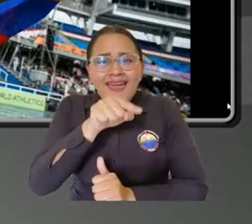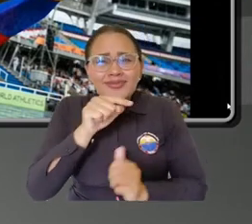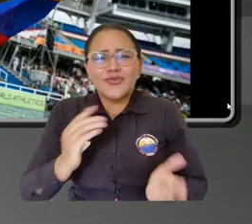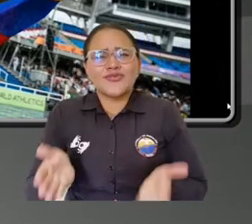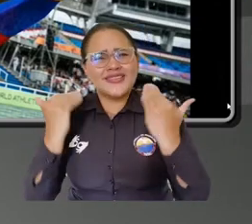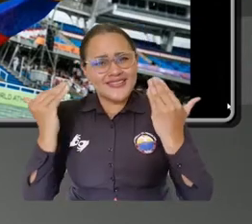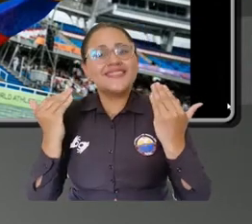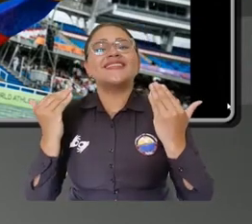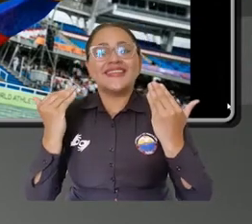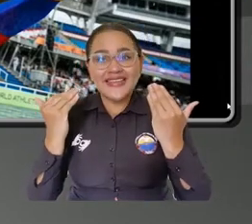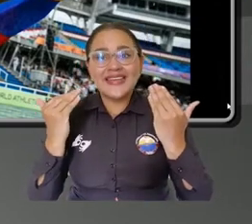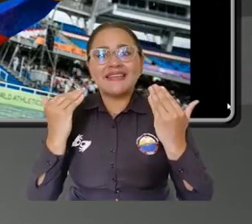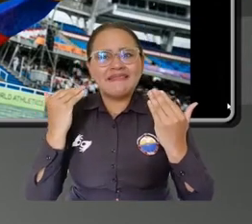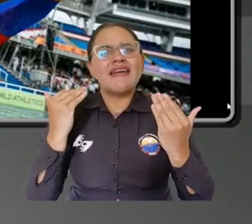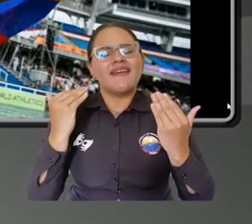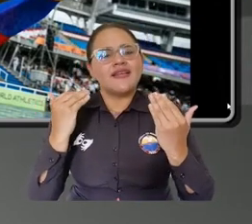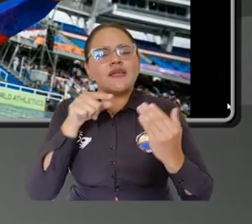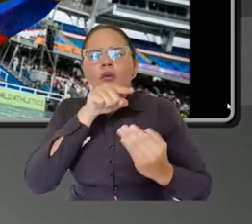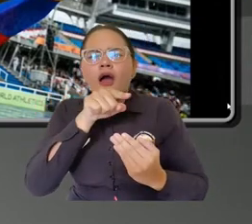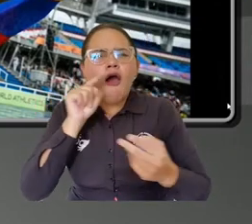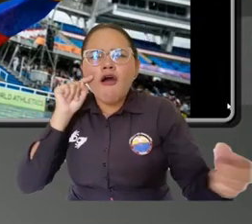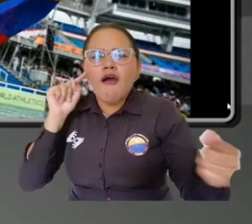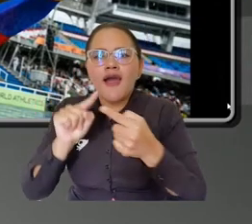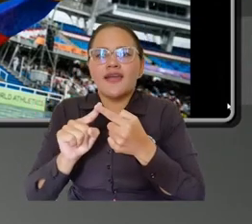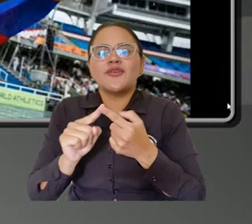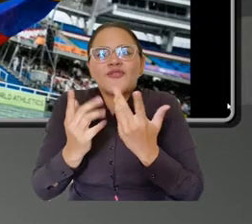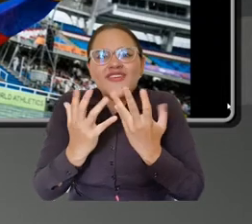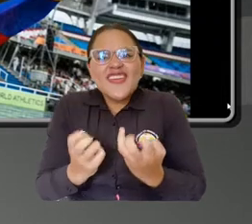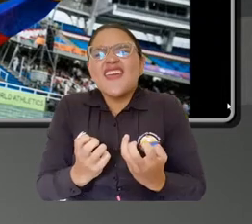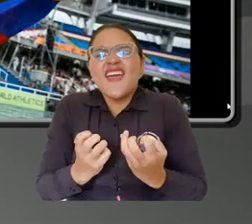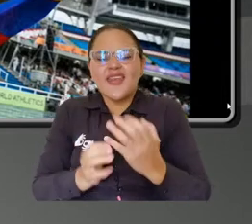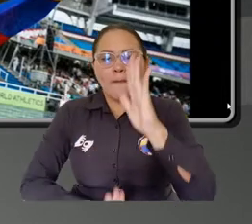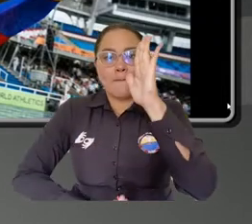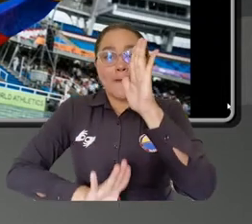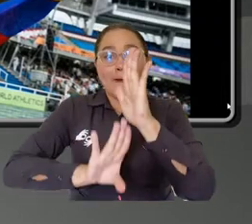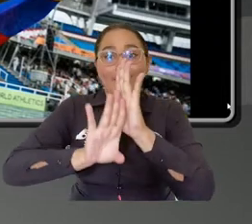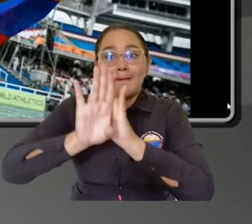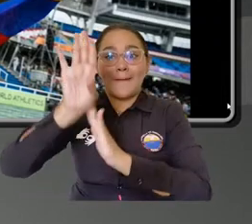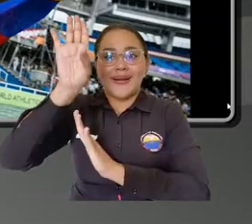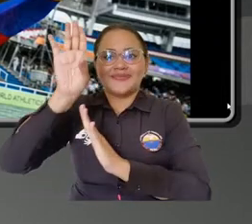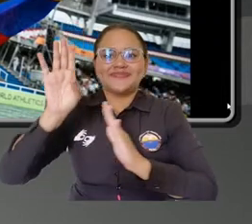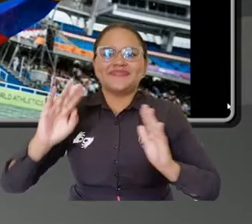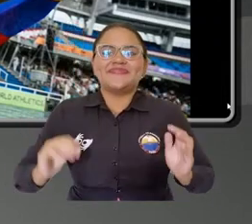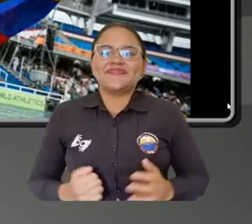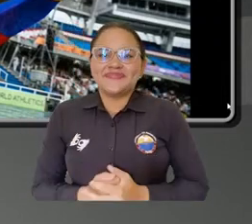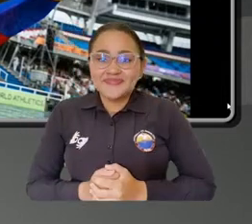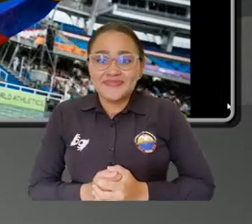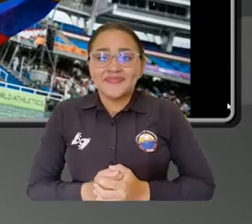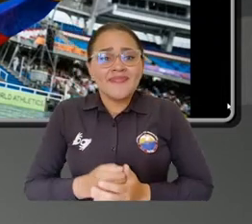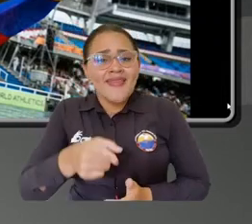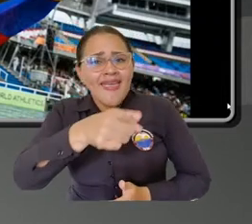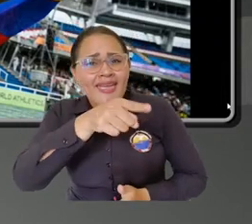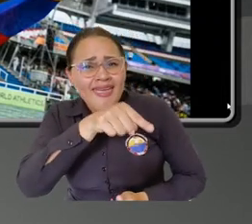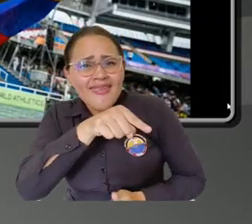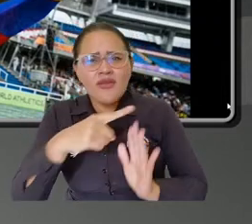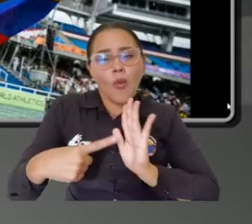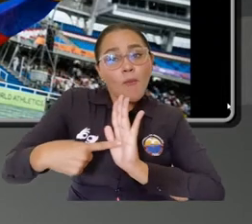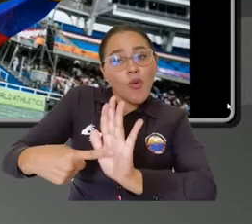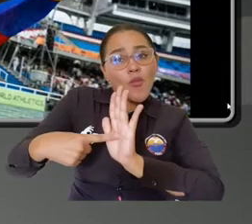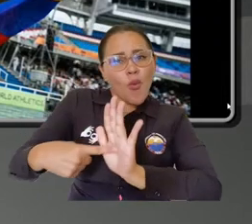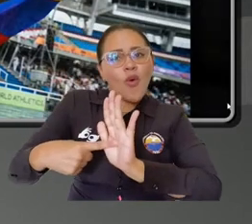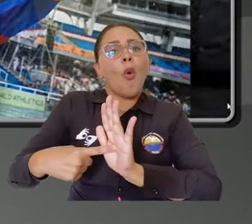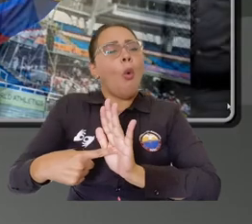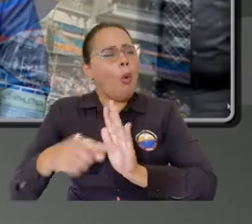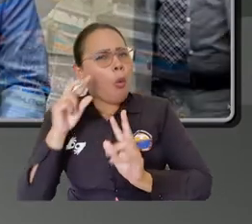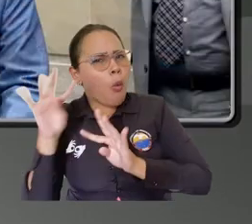deportivo es un testimonio para su enfoque equilibrado y su visión a largo plazo para el éxito, inspirando